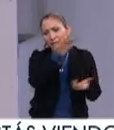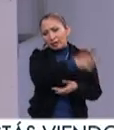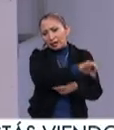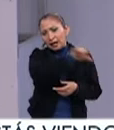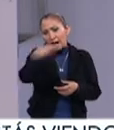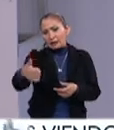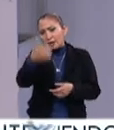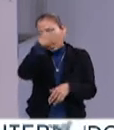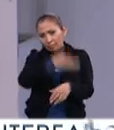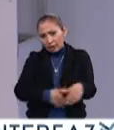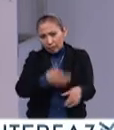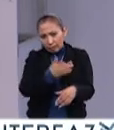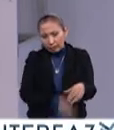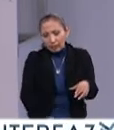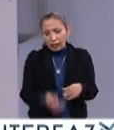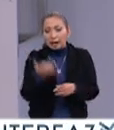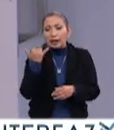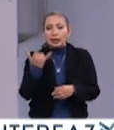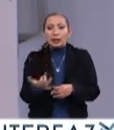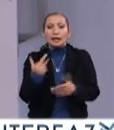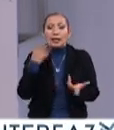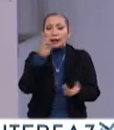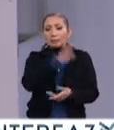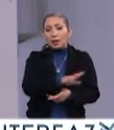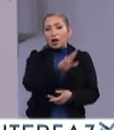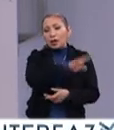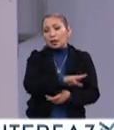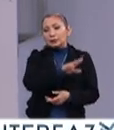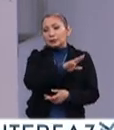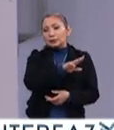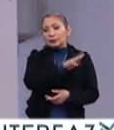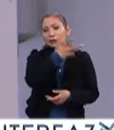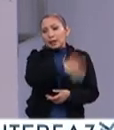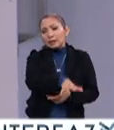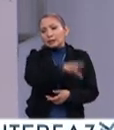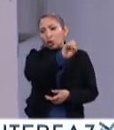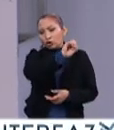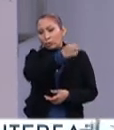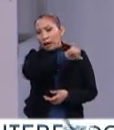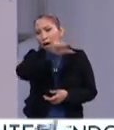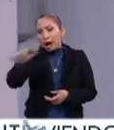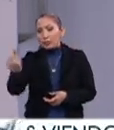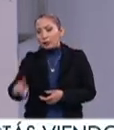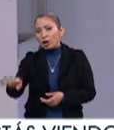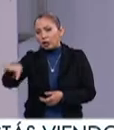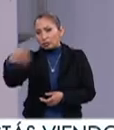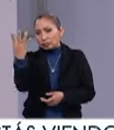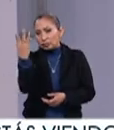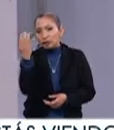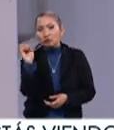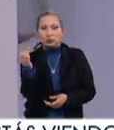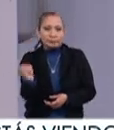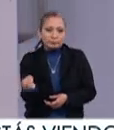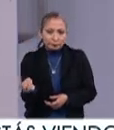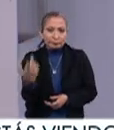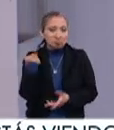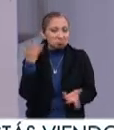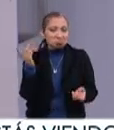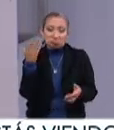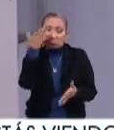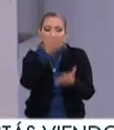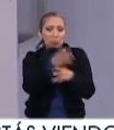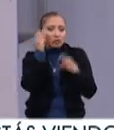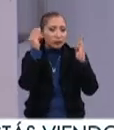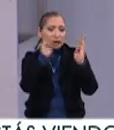de 10 a 6 de la tarde, y va a estar de miércoles, miércoles 10 de octubre al domingo 14. Entonces, simplemente